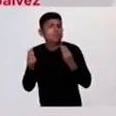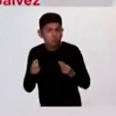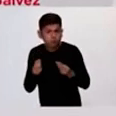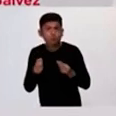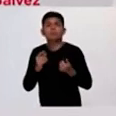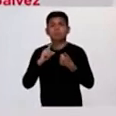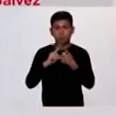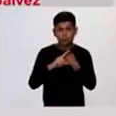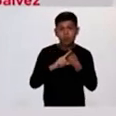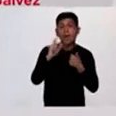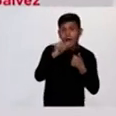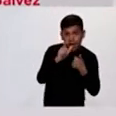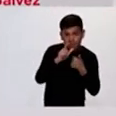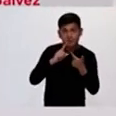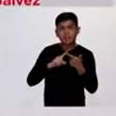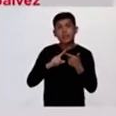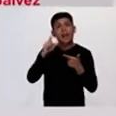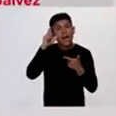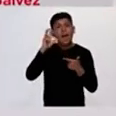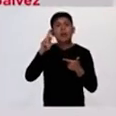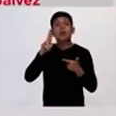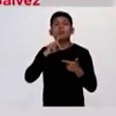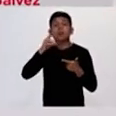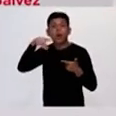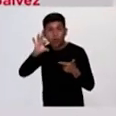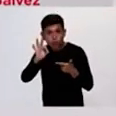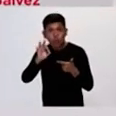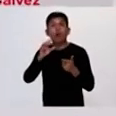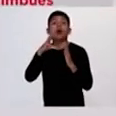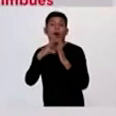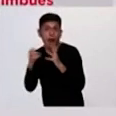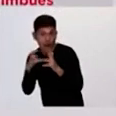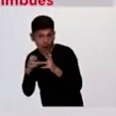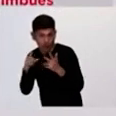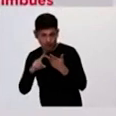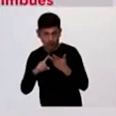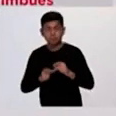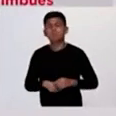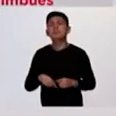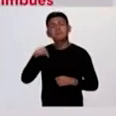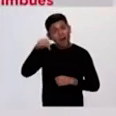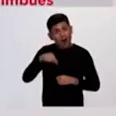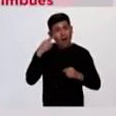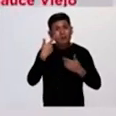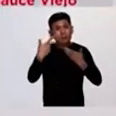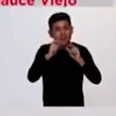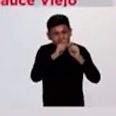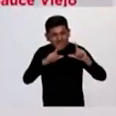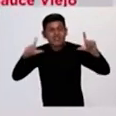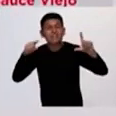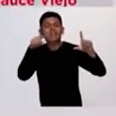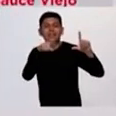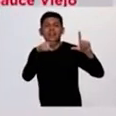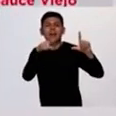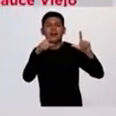localidades de Casilda, El Hortondo y Galvez. Vamos a ver a continuación en las placas